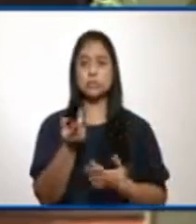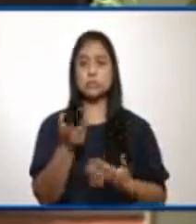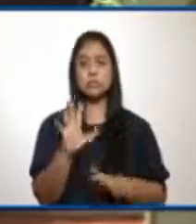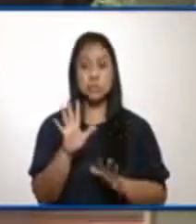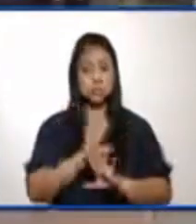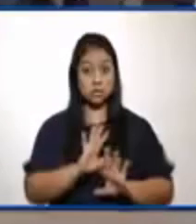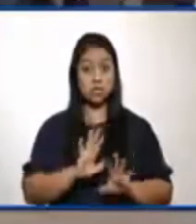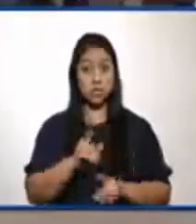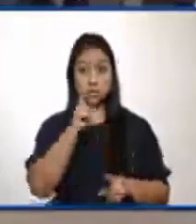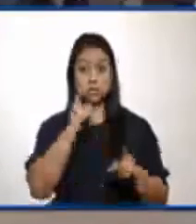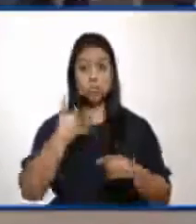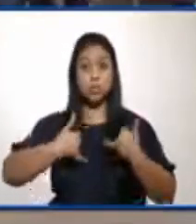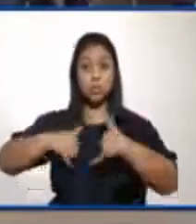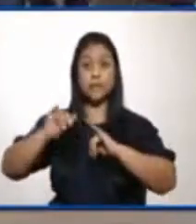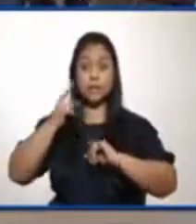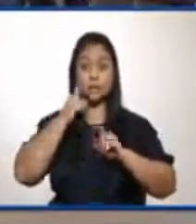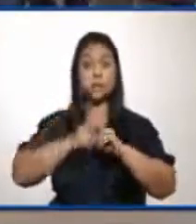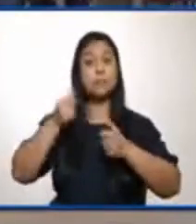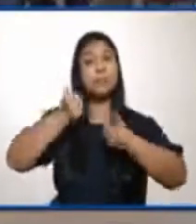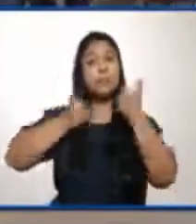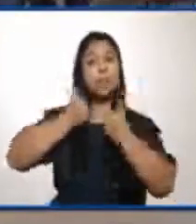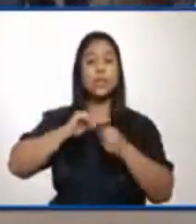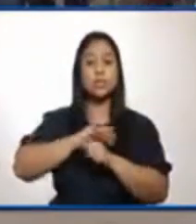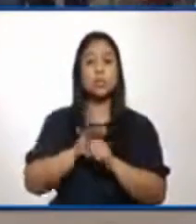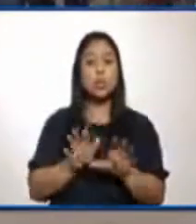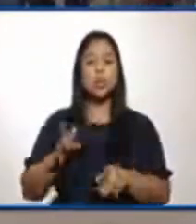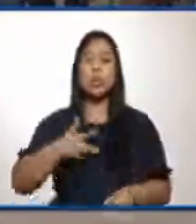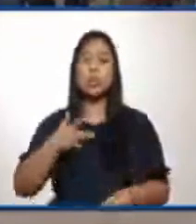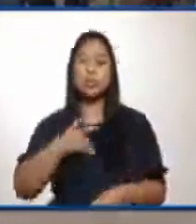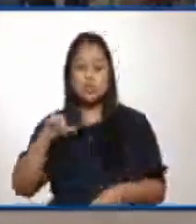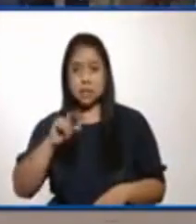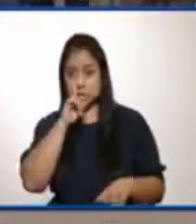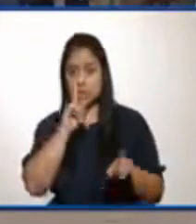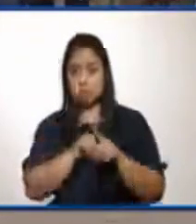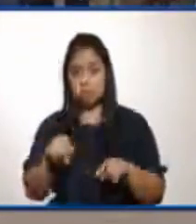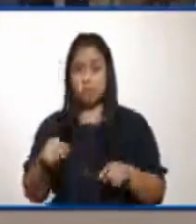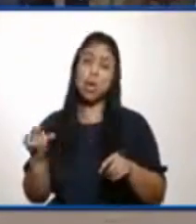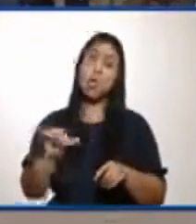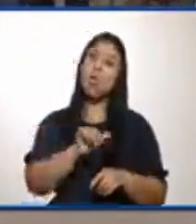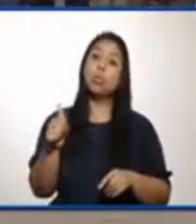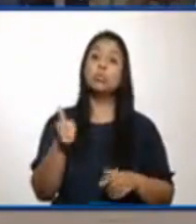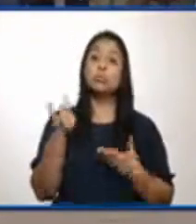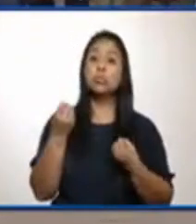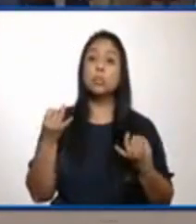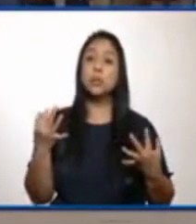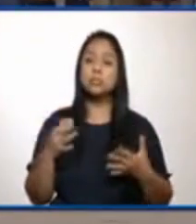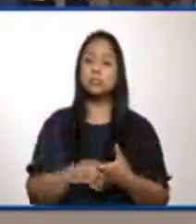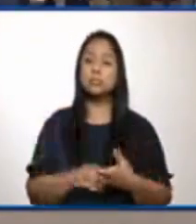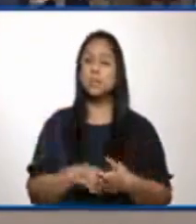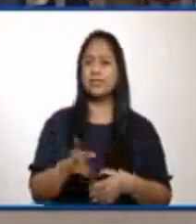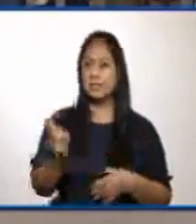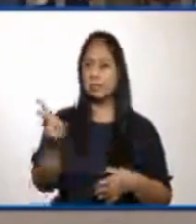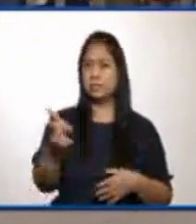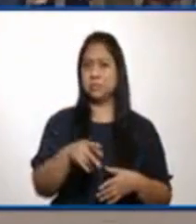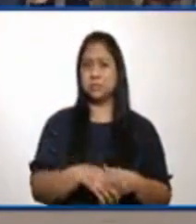habilitado todavía para las personas que tengan dudas del COVID o que se sientan mal? Así es. ¿O hay otro número ahí? No, es el mismo